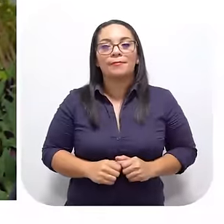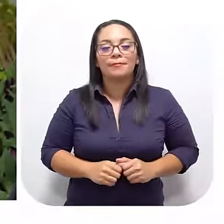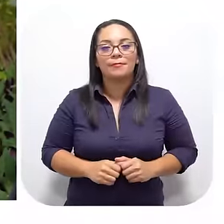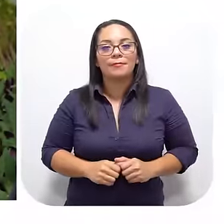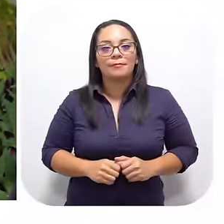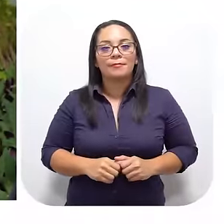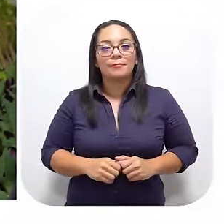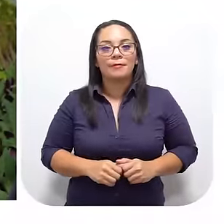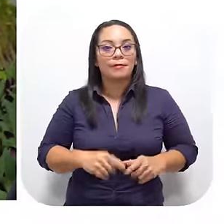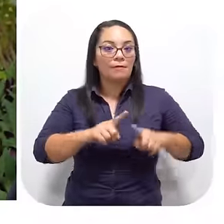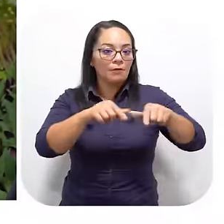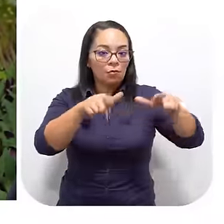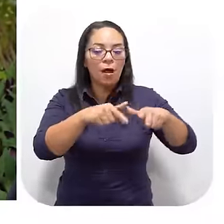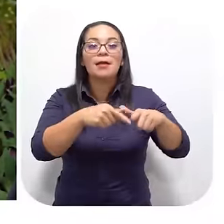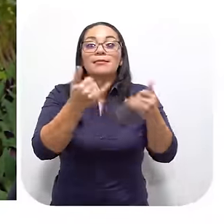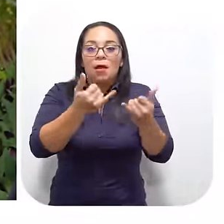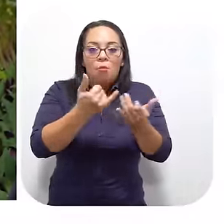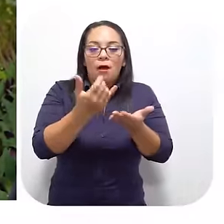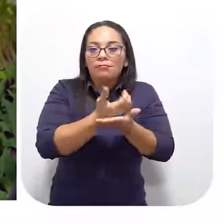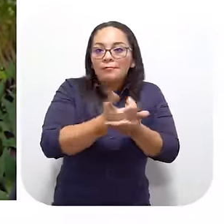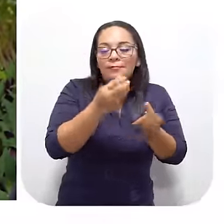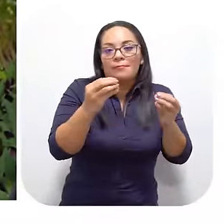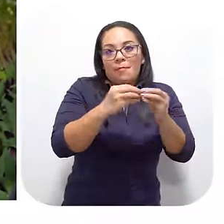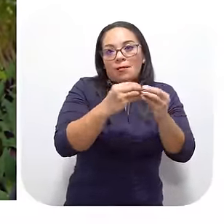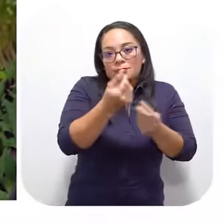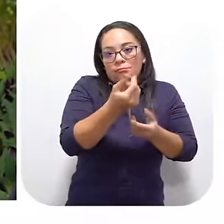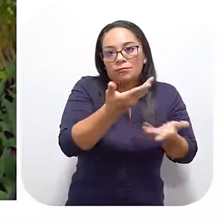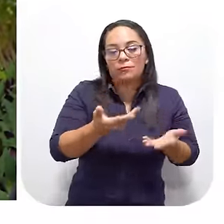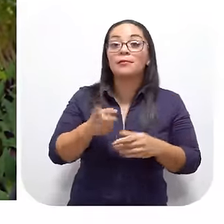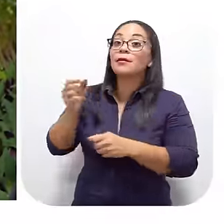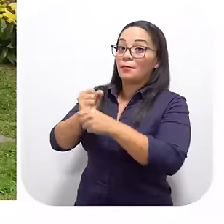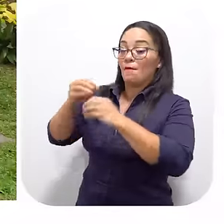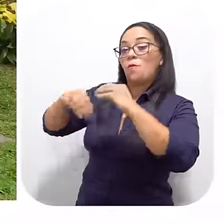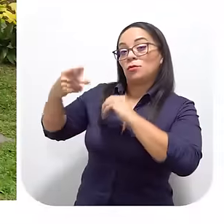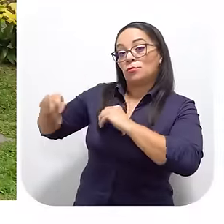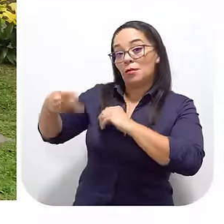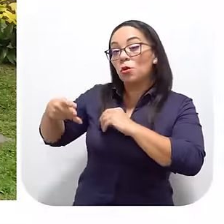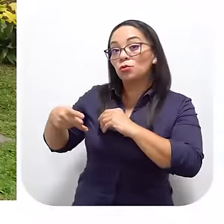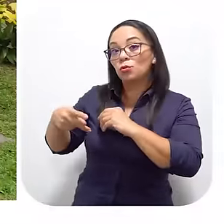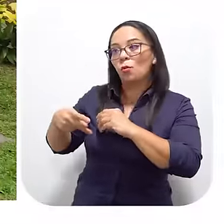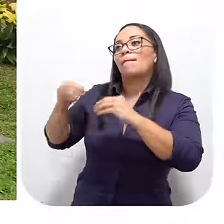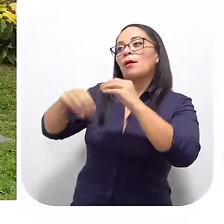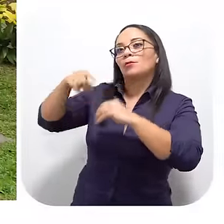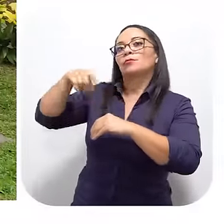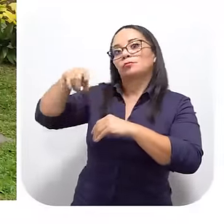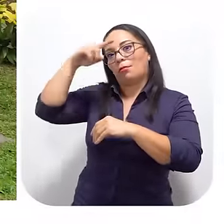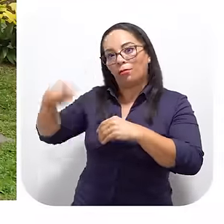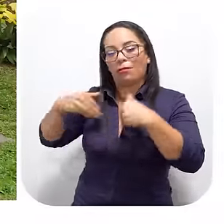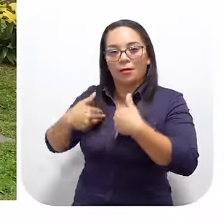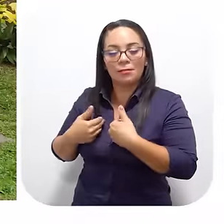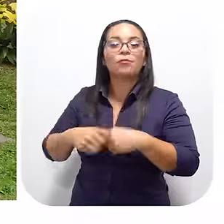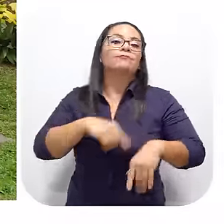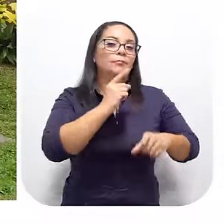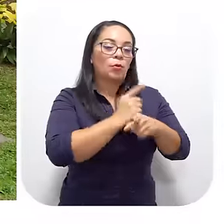La gente A comer En un restaurante Flotante Y gana más Que un día De pesca Y un trabajo Menos peligroso Y menos arduo